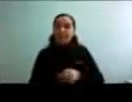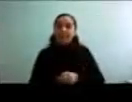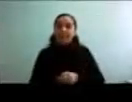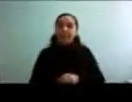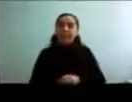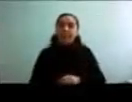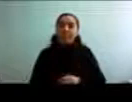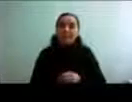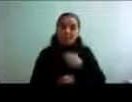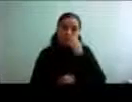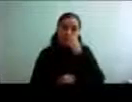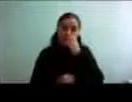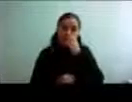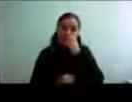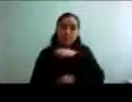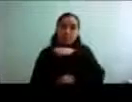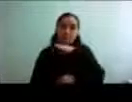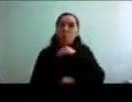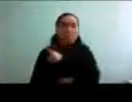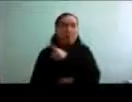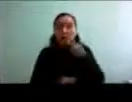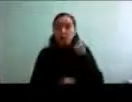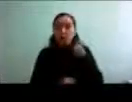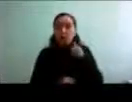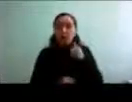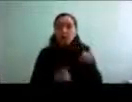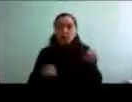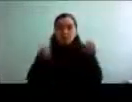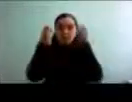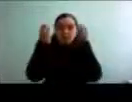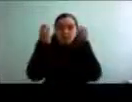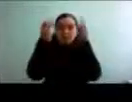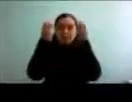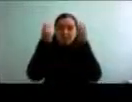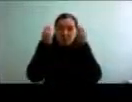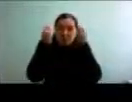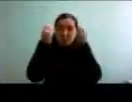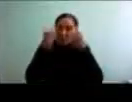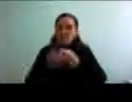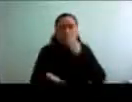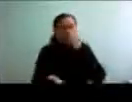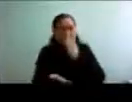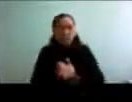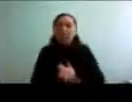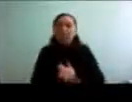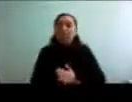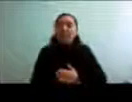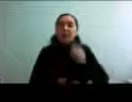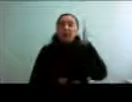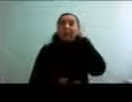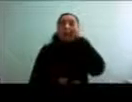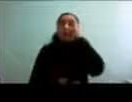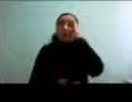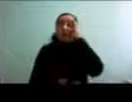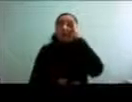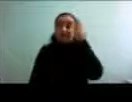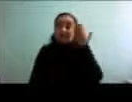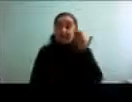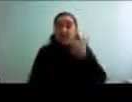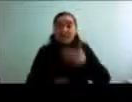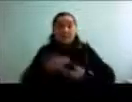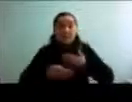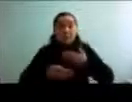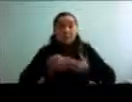es útil para todos, información que tenemos que tener presente y el proceso de